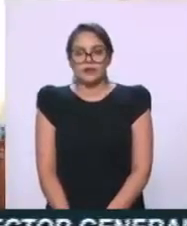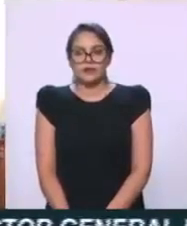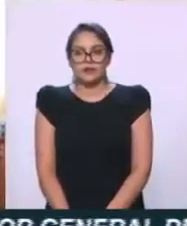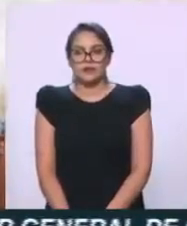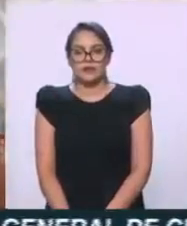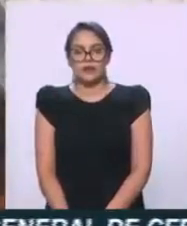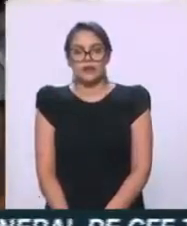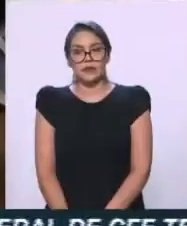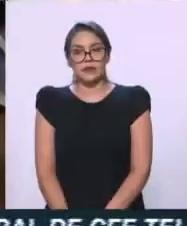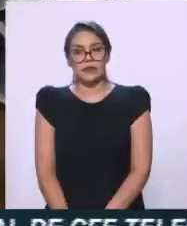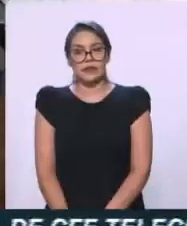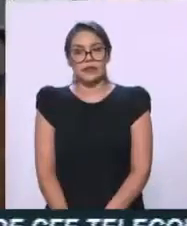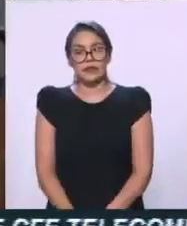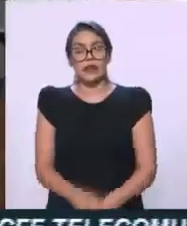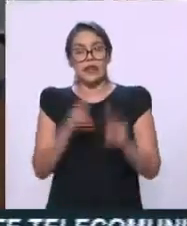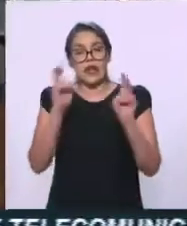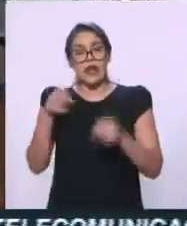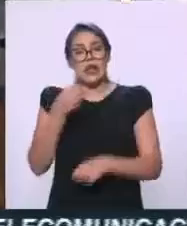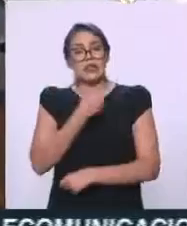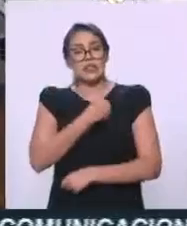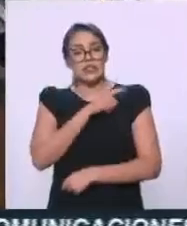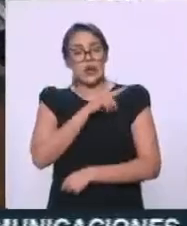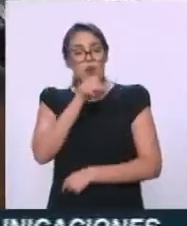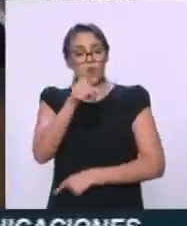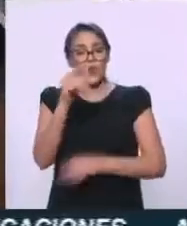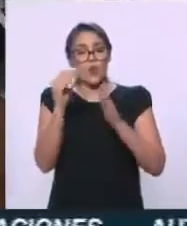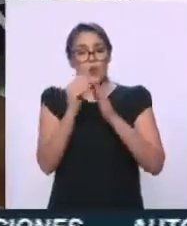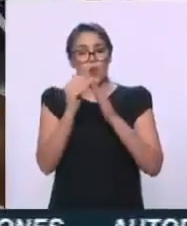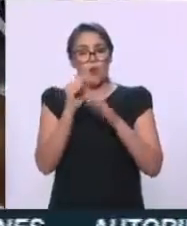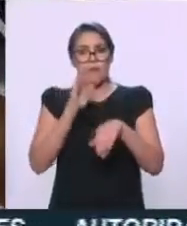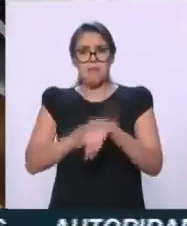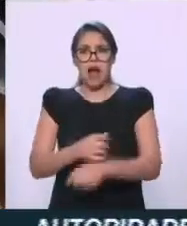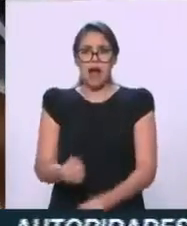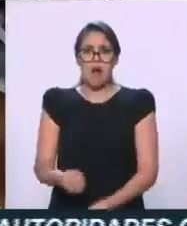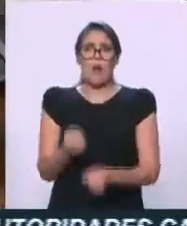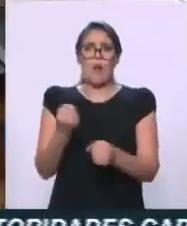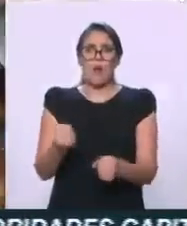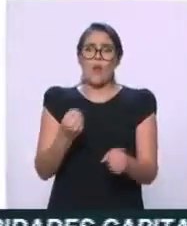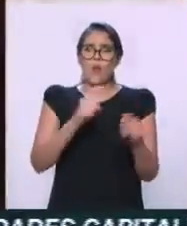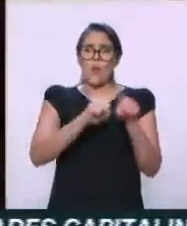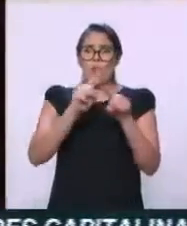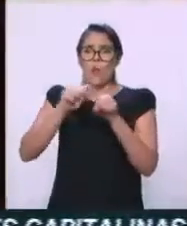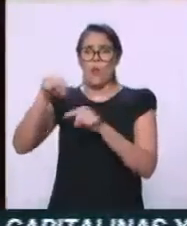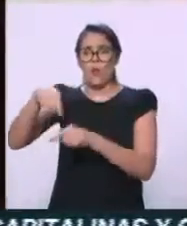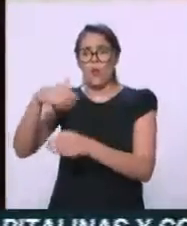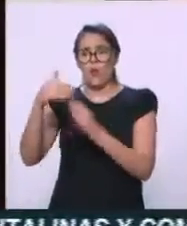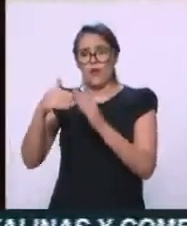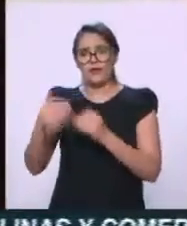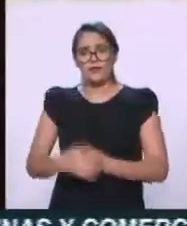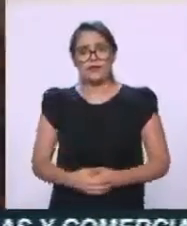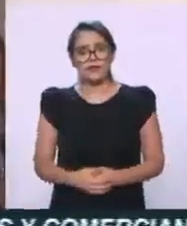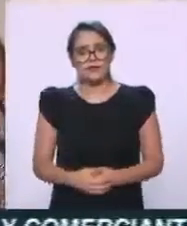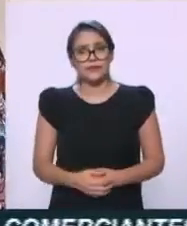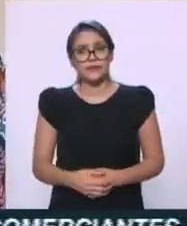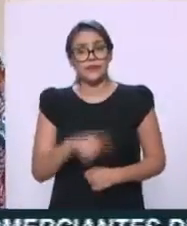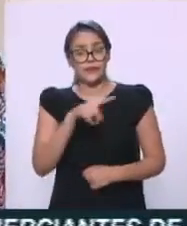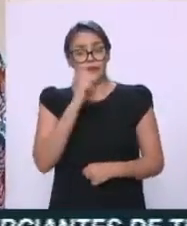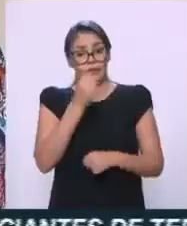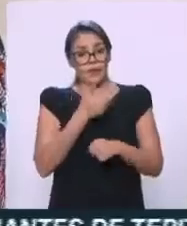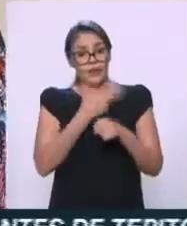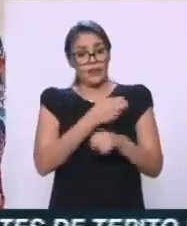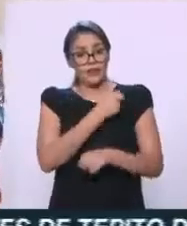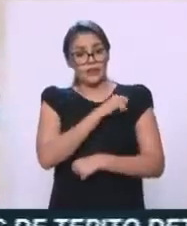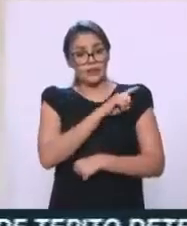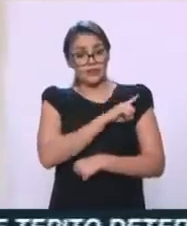Salud en tu casa se orientó e intensificó a raíz de la emergencia sanitaria. La Secretaría de Salud da seguimiento